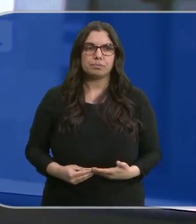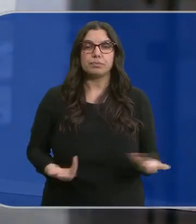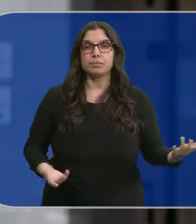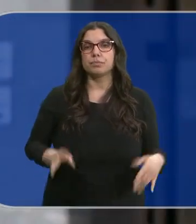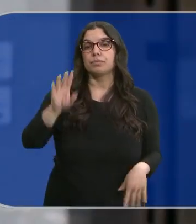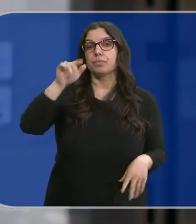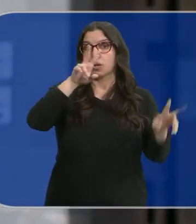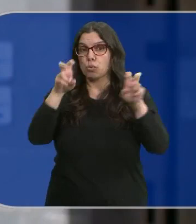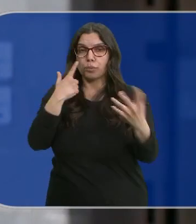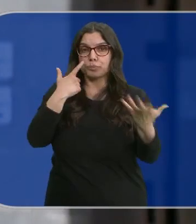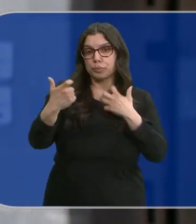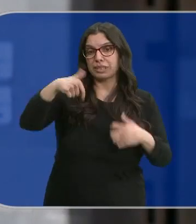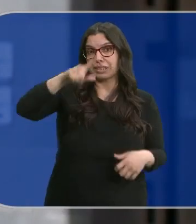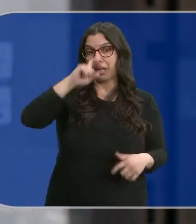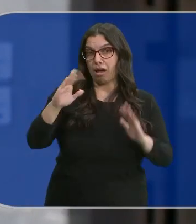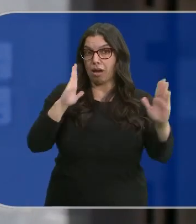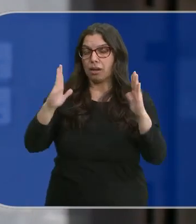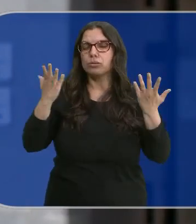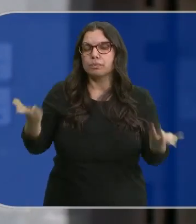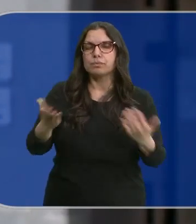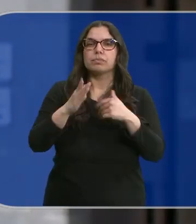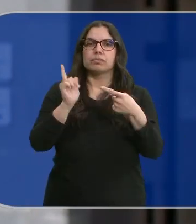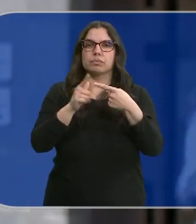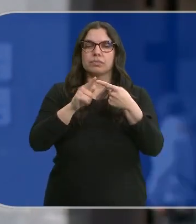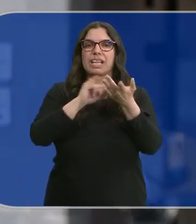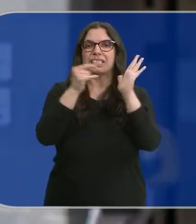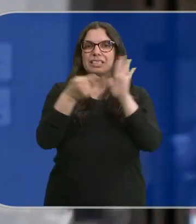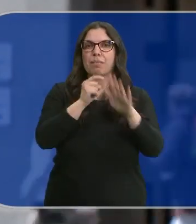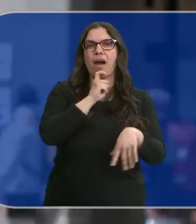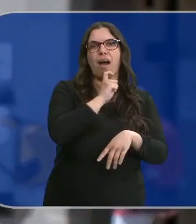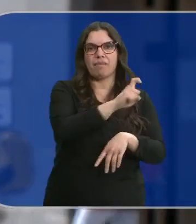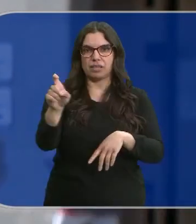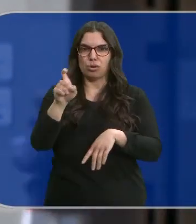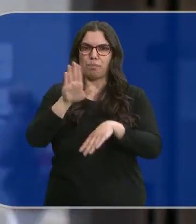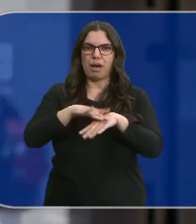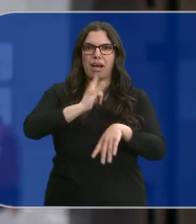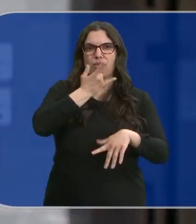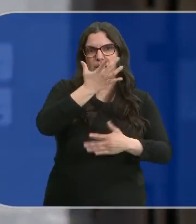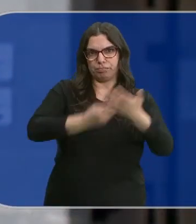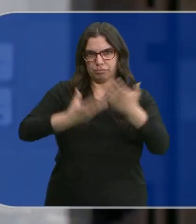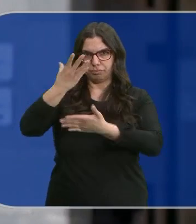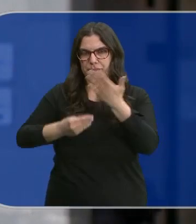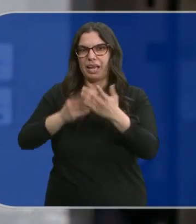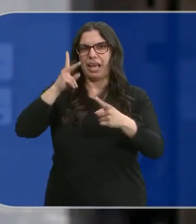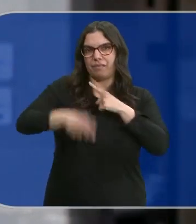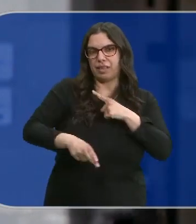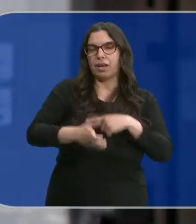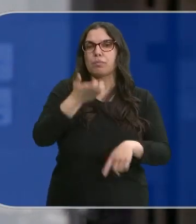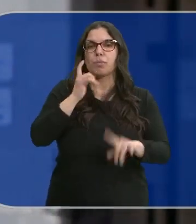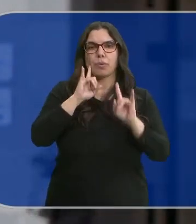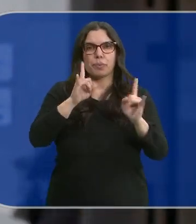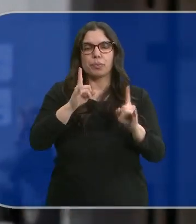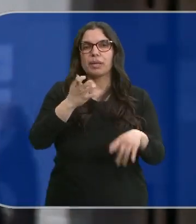Sí, entre las novedades de la campaña de la renta se incluye un sistema de avisos para evitar errores, en el que se incluyen alertas